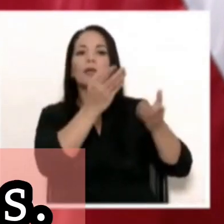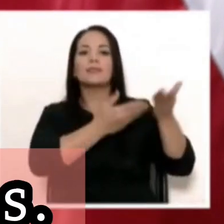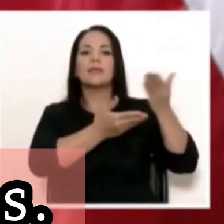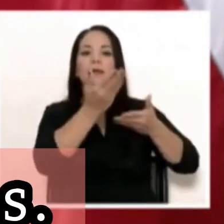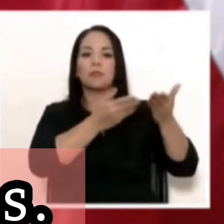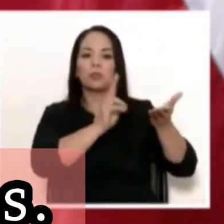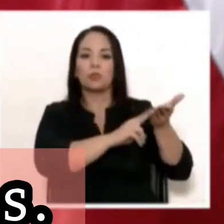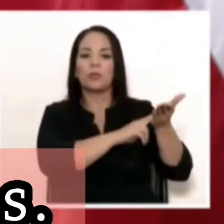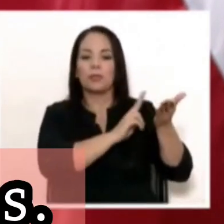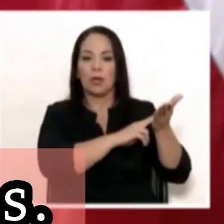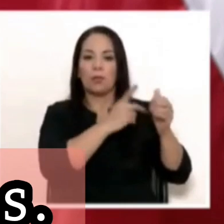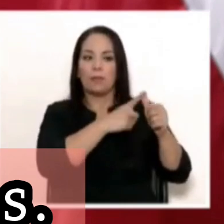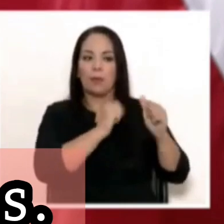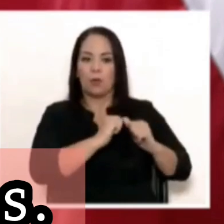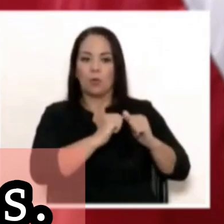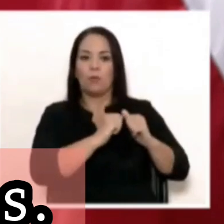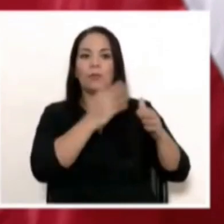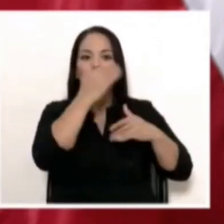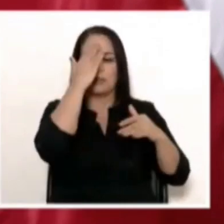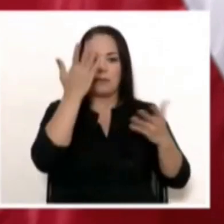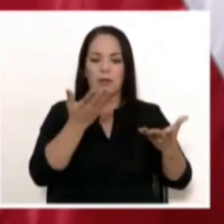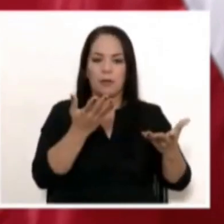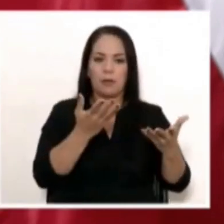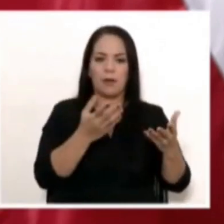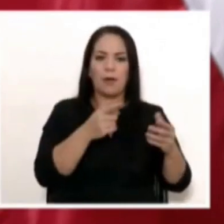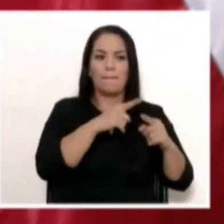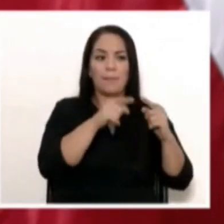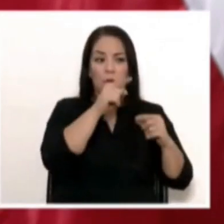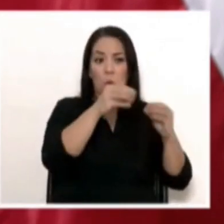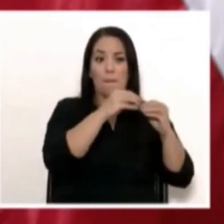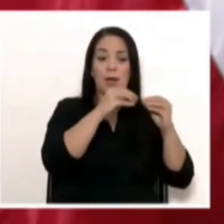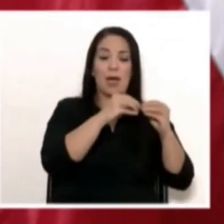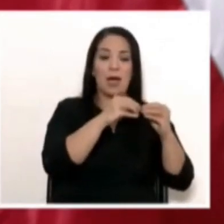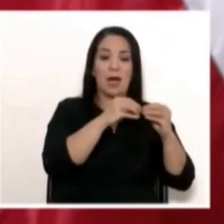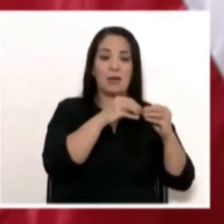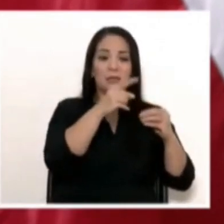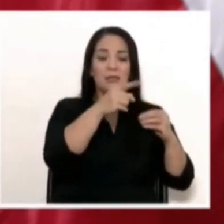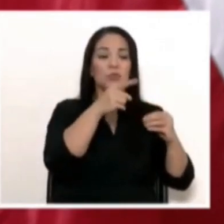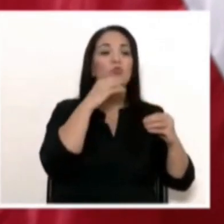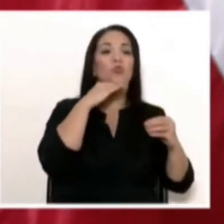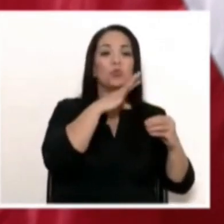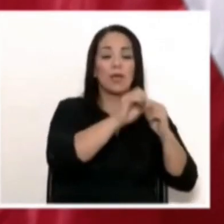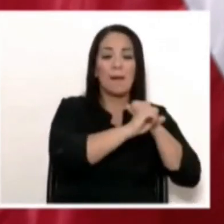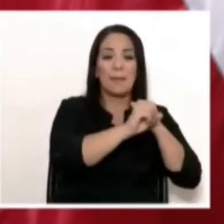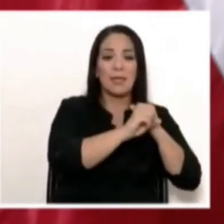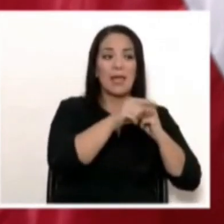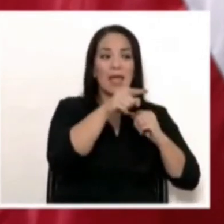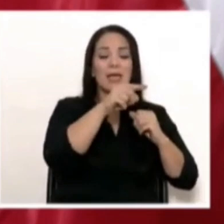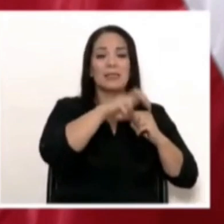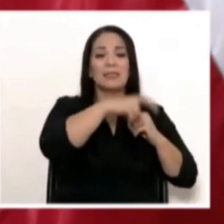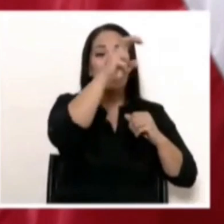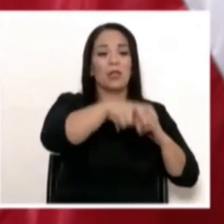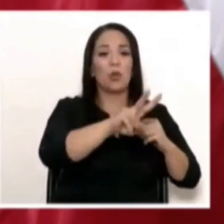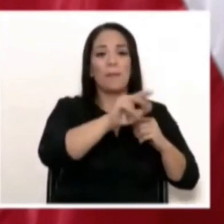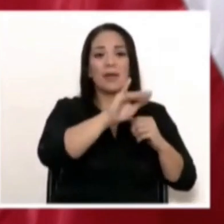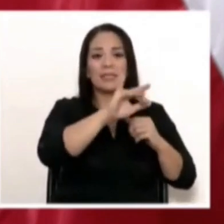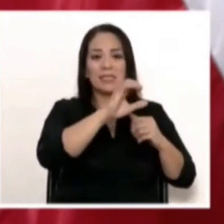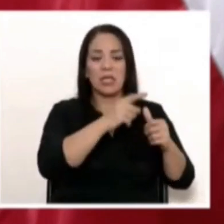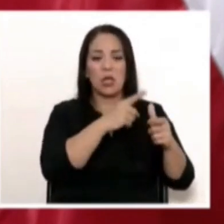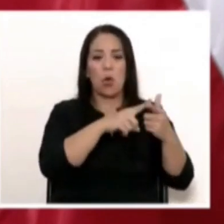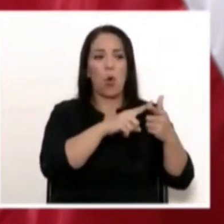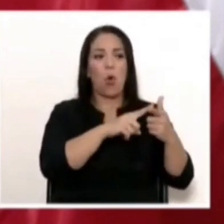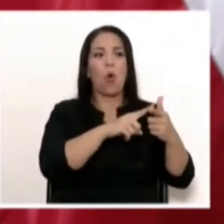es campaña sucia. Más campaña sucia que el salto al vacío, el video. Más campaña sucia que un video diciendo que yo era un pedófilo.